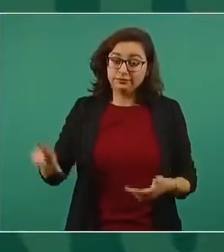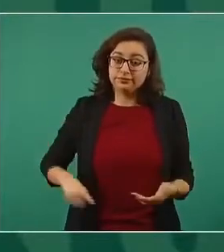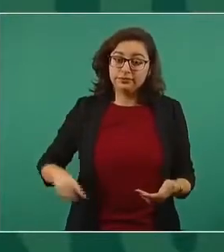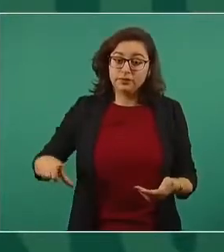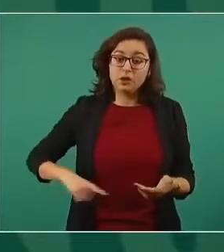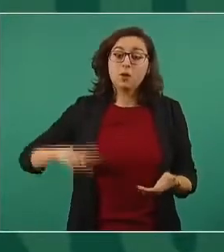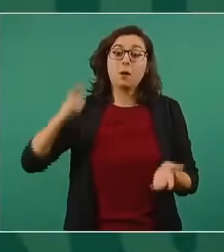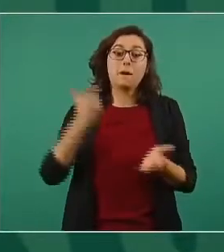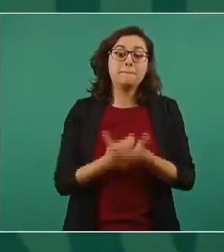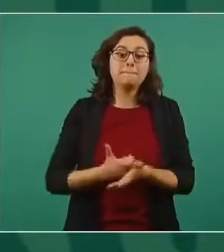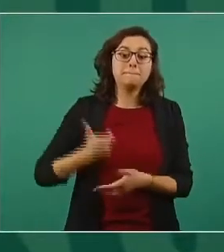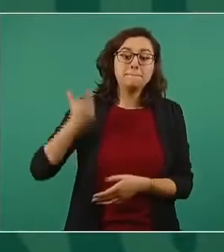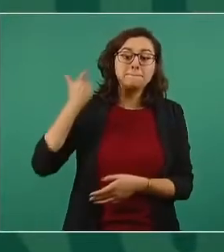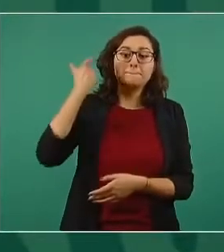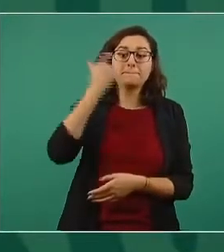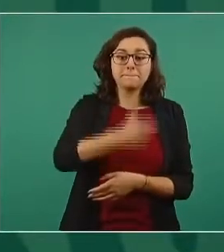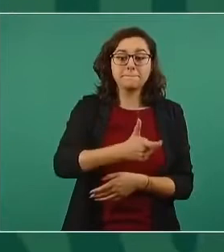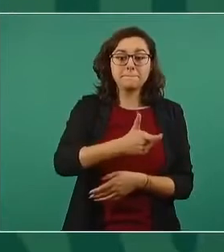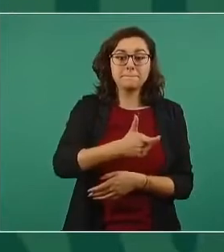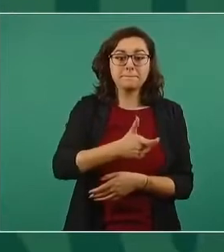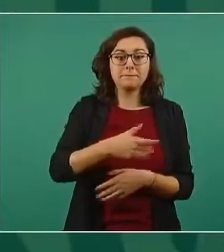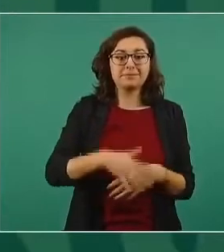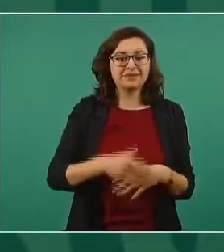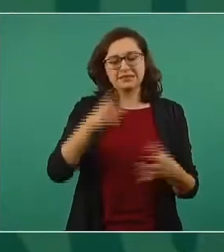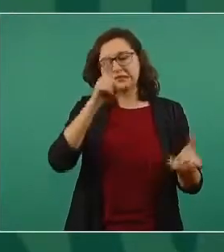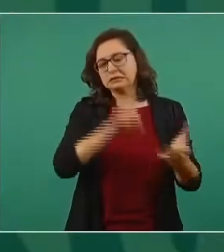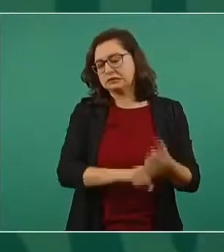porque como habían tantos intereses,